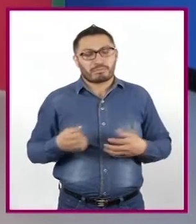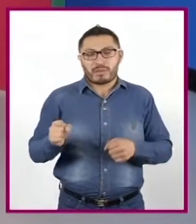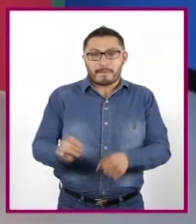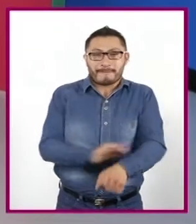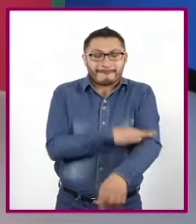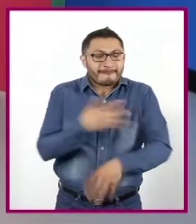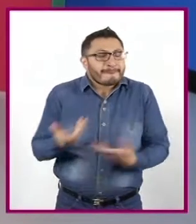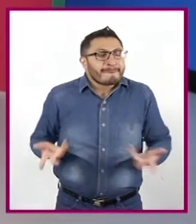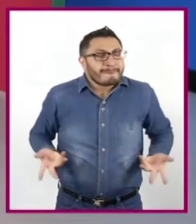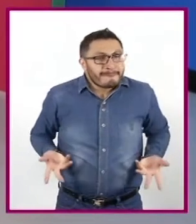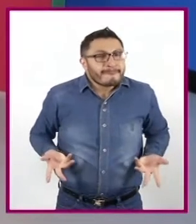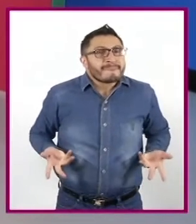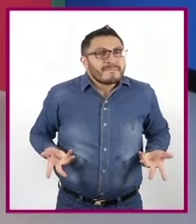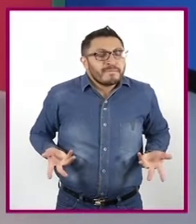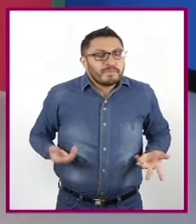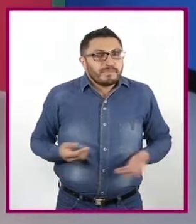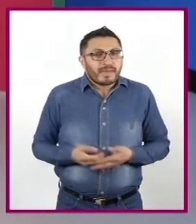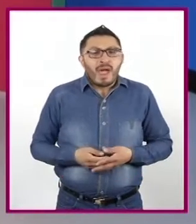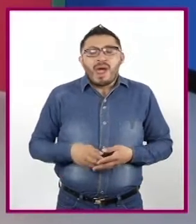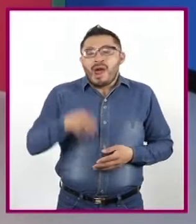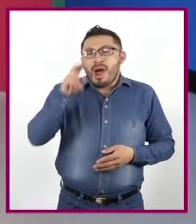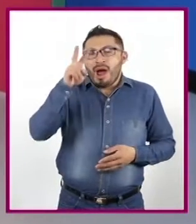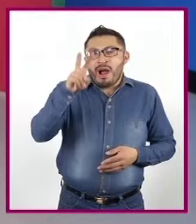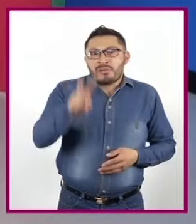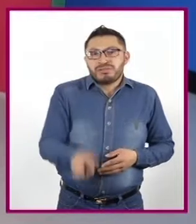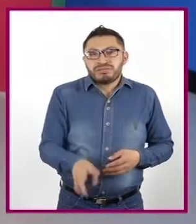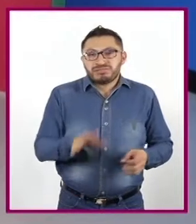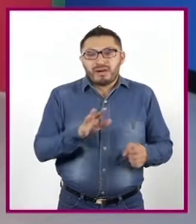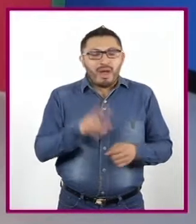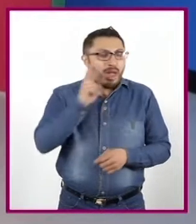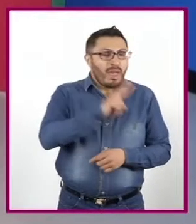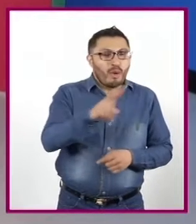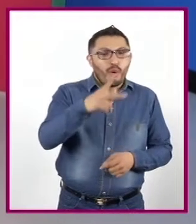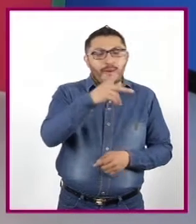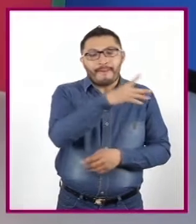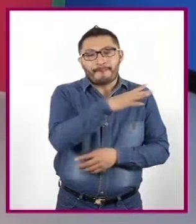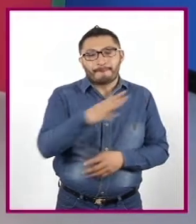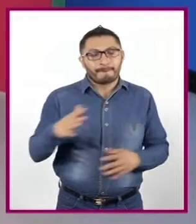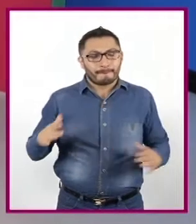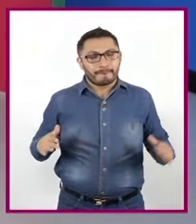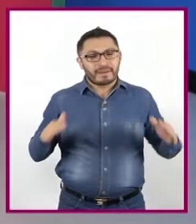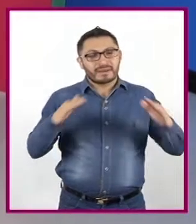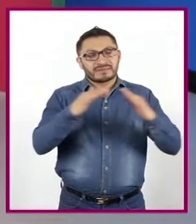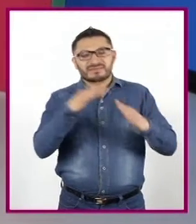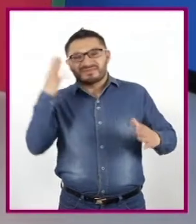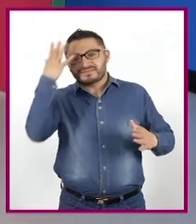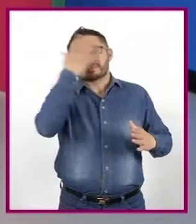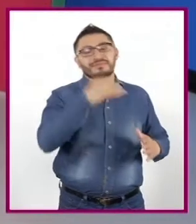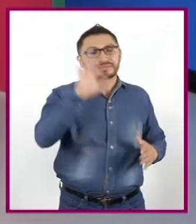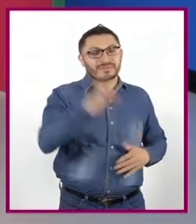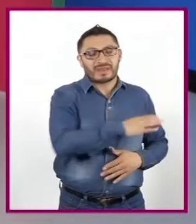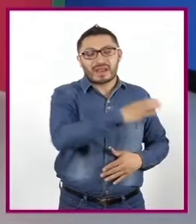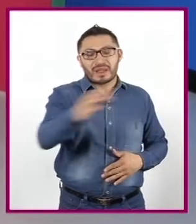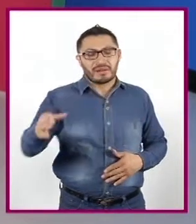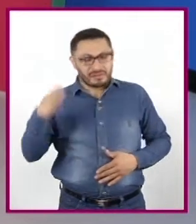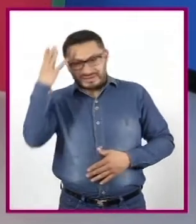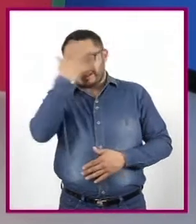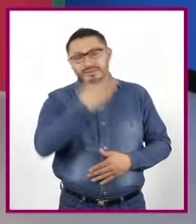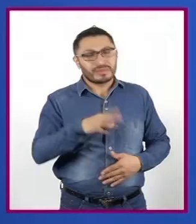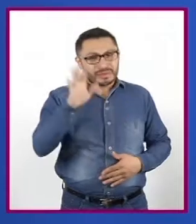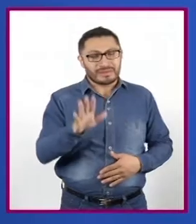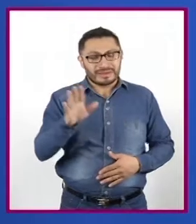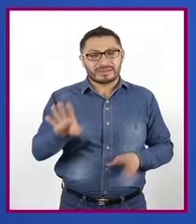emoción? La verdad, aunque el paisaje pareciera querer transmitir desolación, la